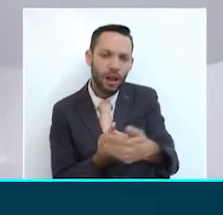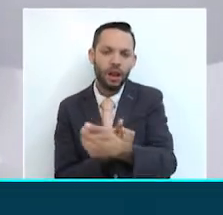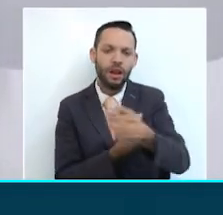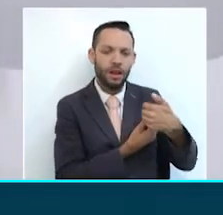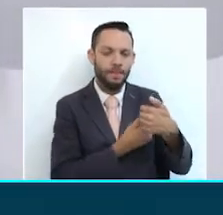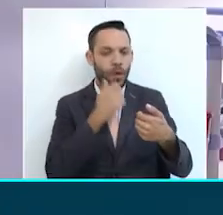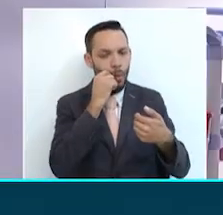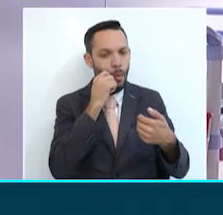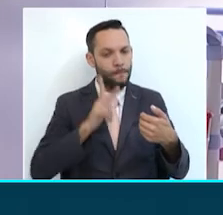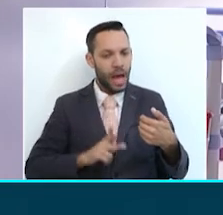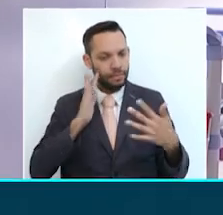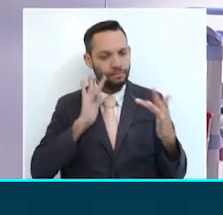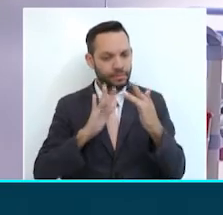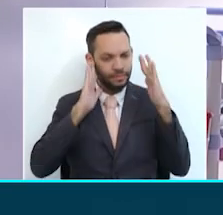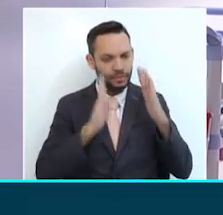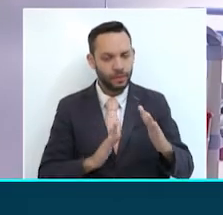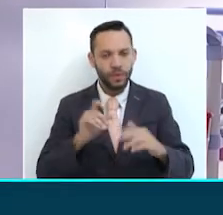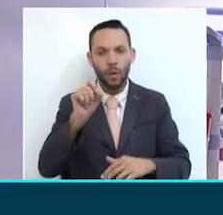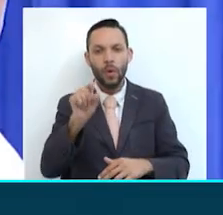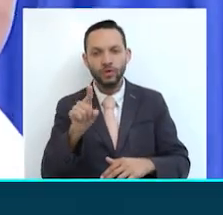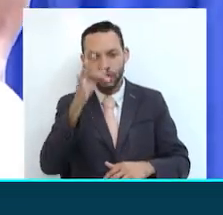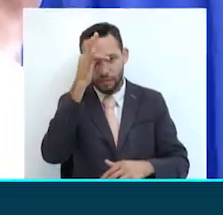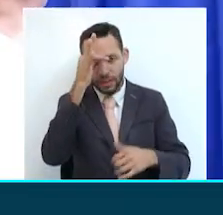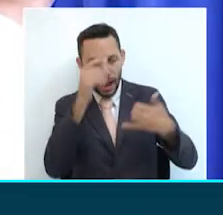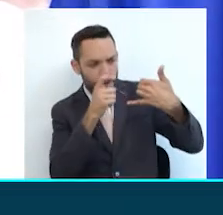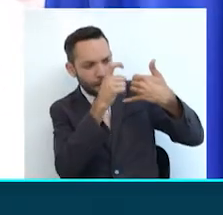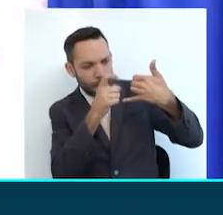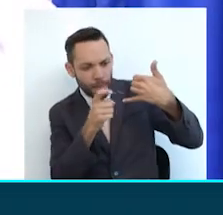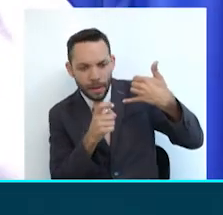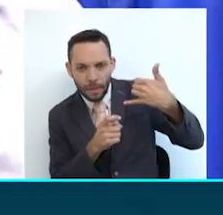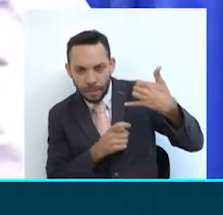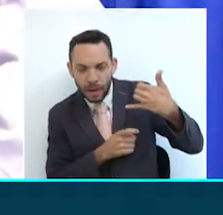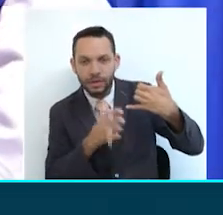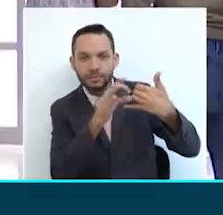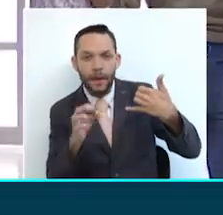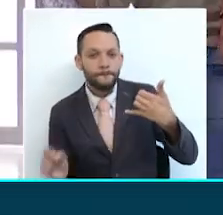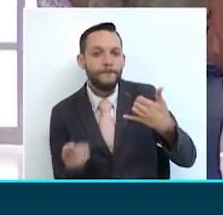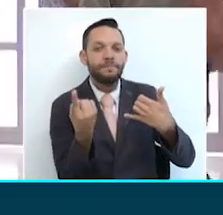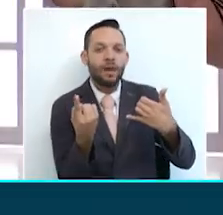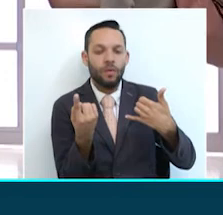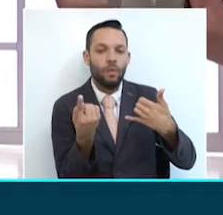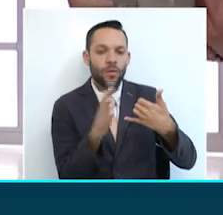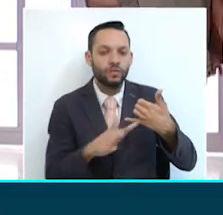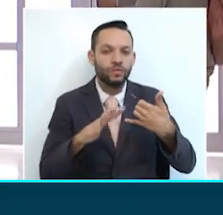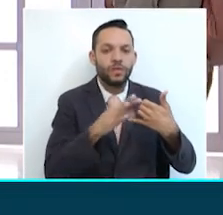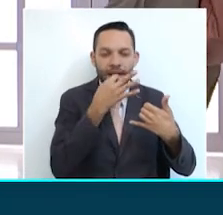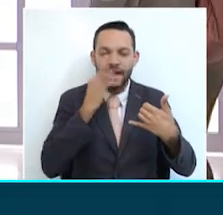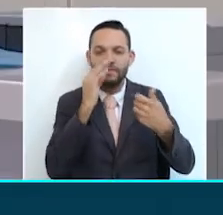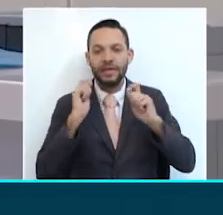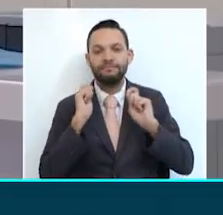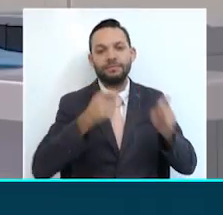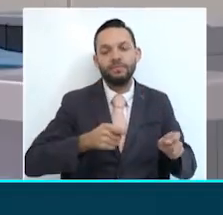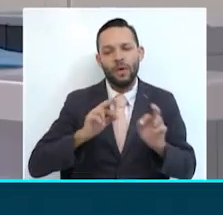humanización. En total, solo 11 hospitales públicos de Colombia cuentan con la acreditación y el San Juan de Dios sería el primero del eje cafetero en esta